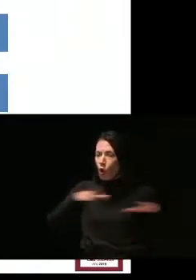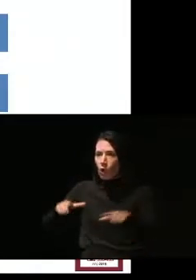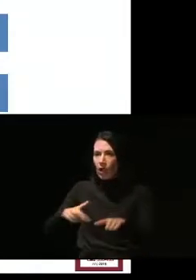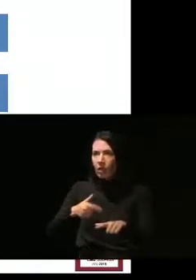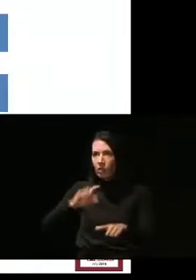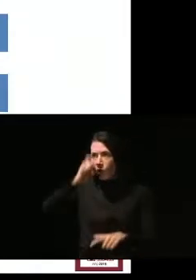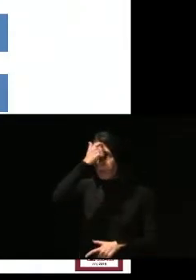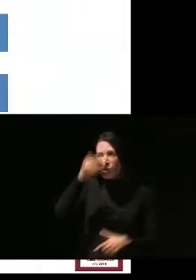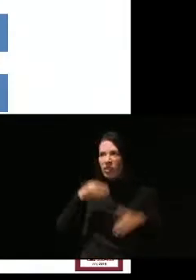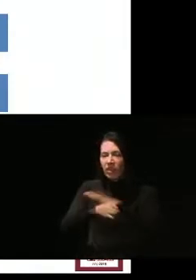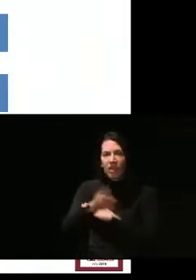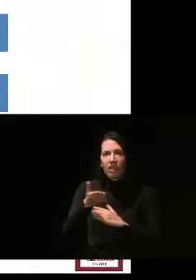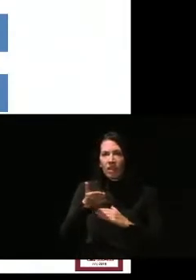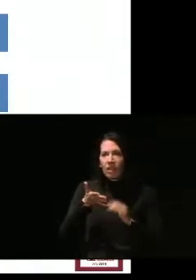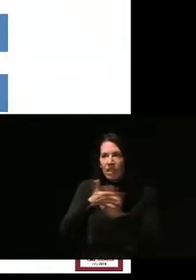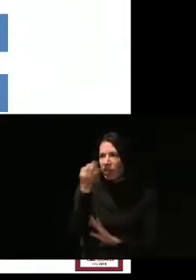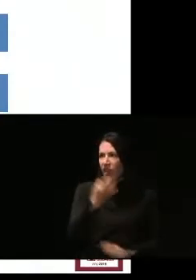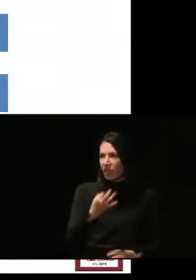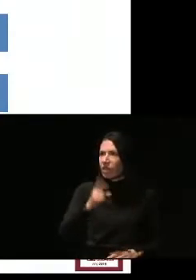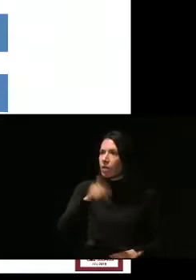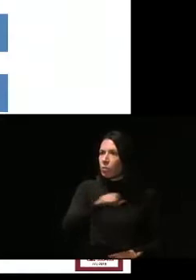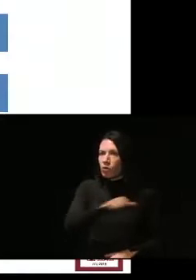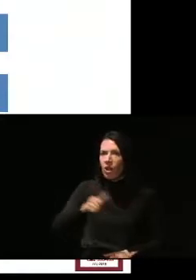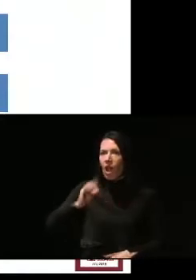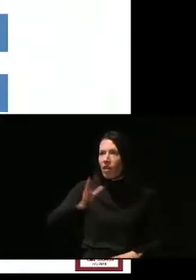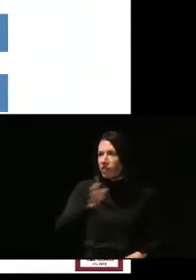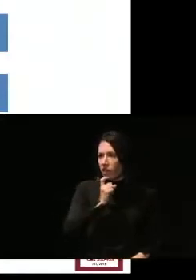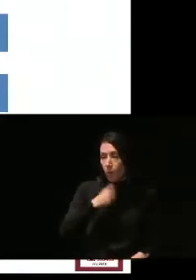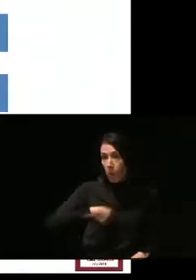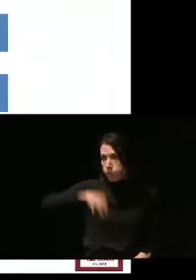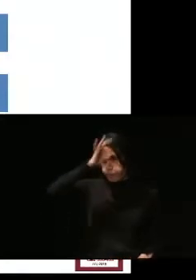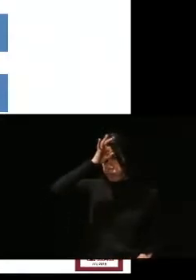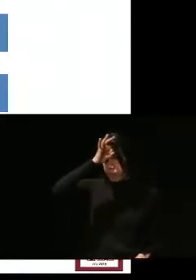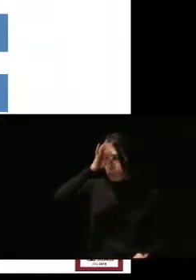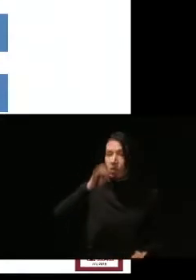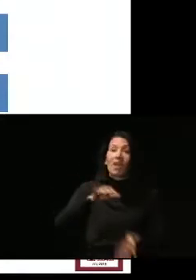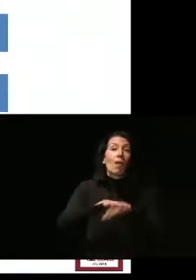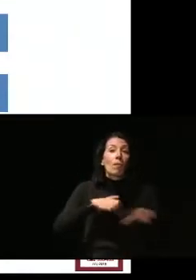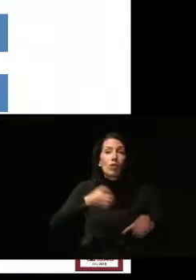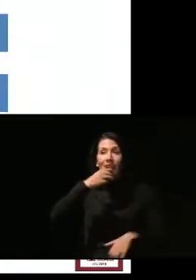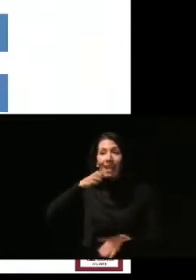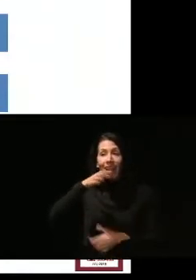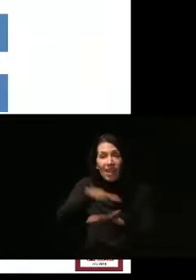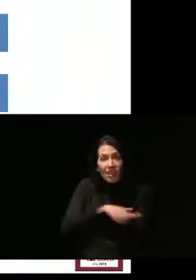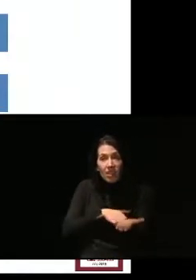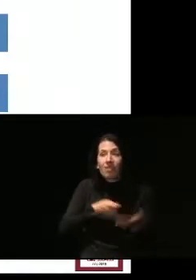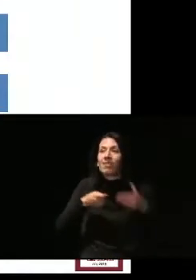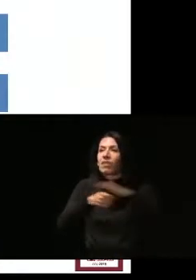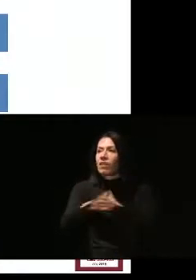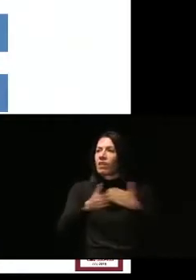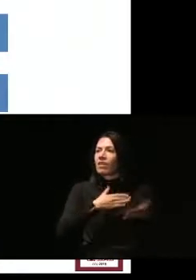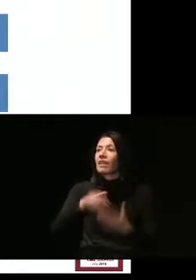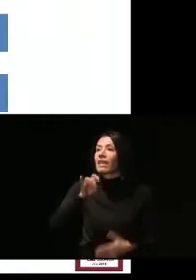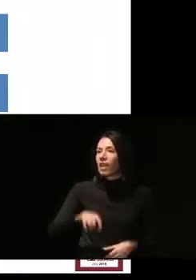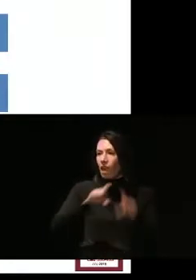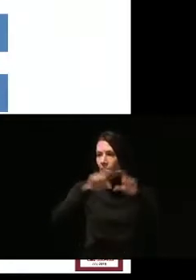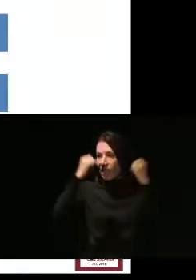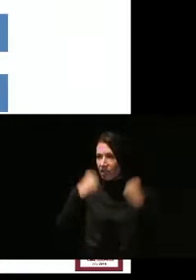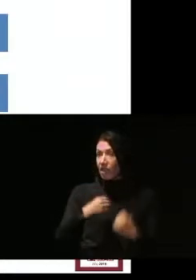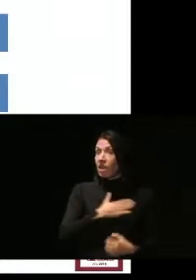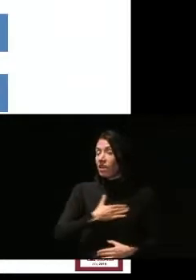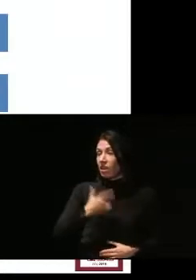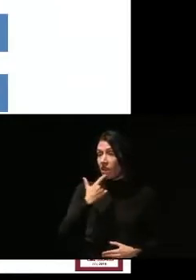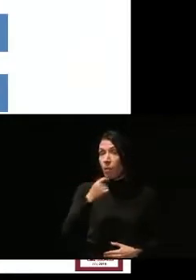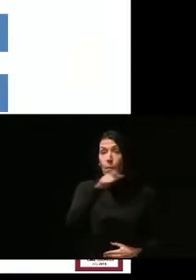afectaba a todas las personas. La mayoría de quejas, además, eran emitidas por entidades. Es decir,